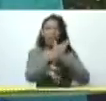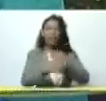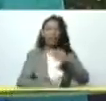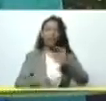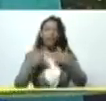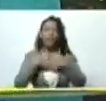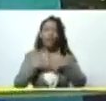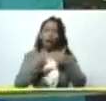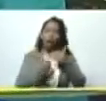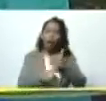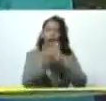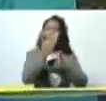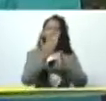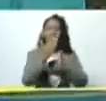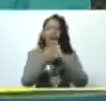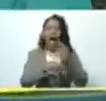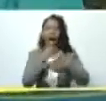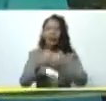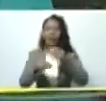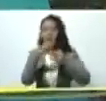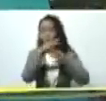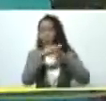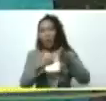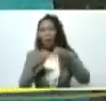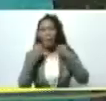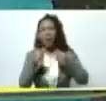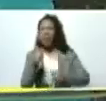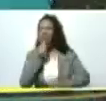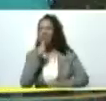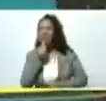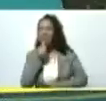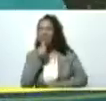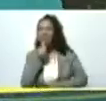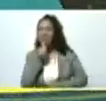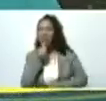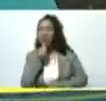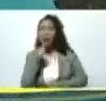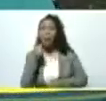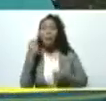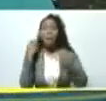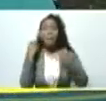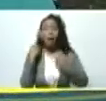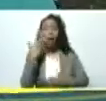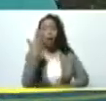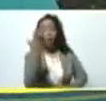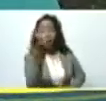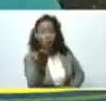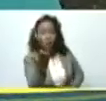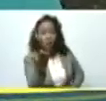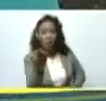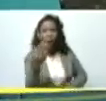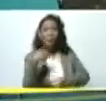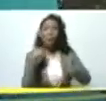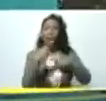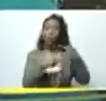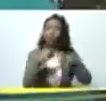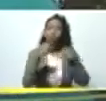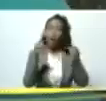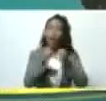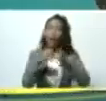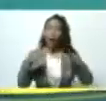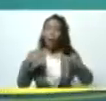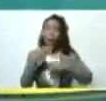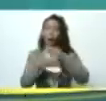avanzando creando productos para quien para ti compatriota productor del campo creando